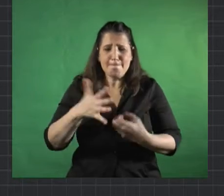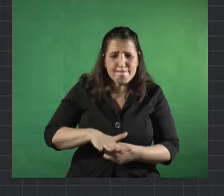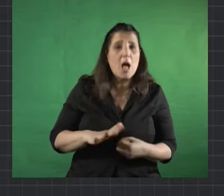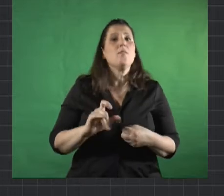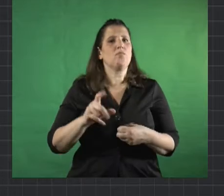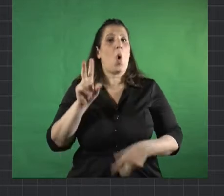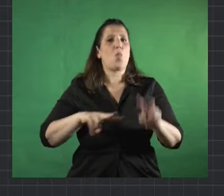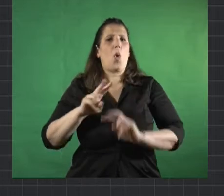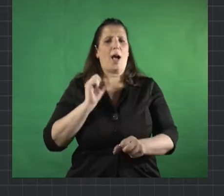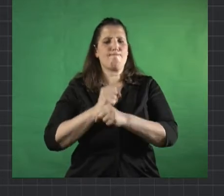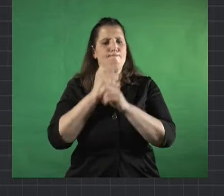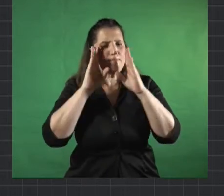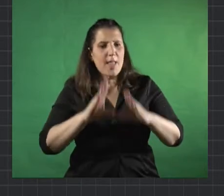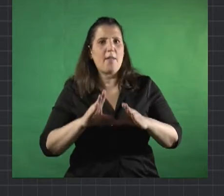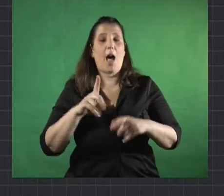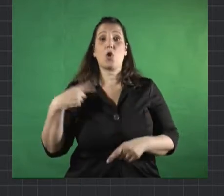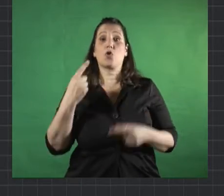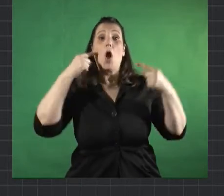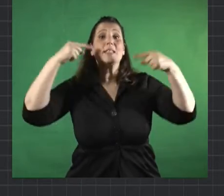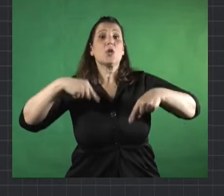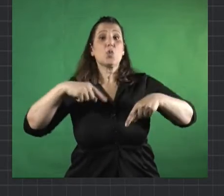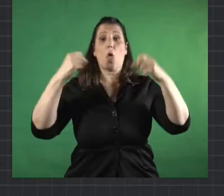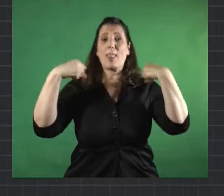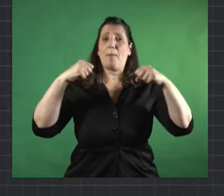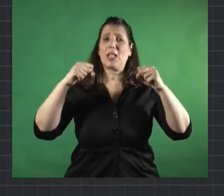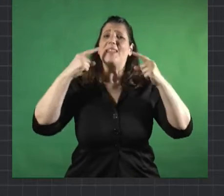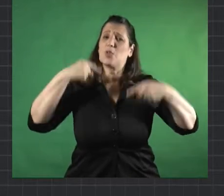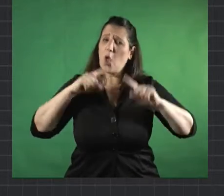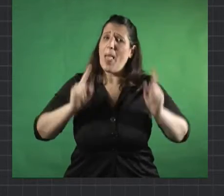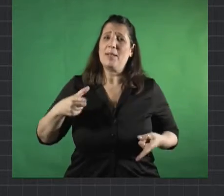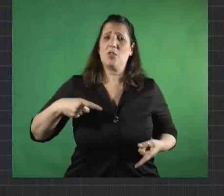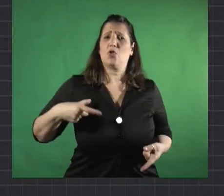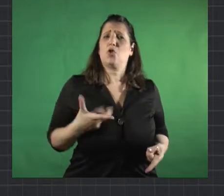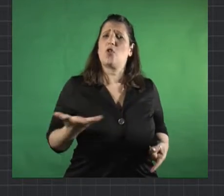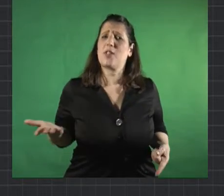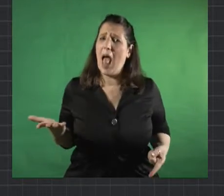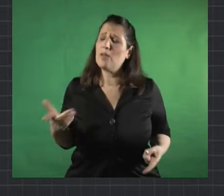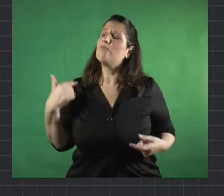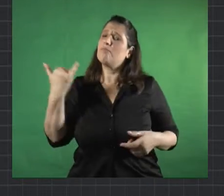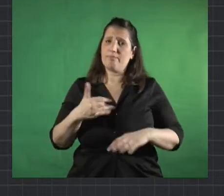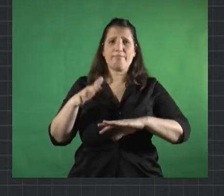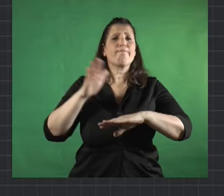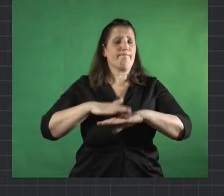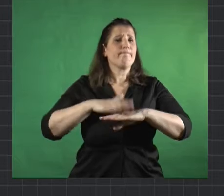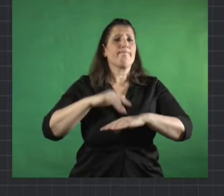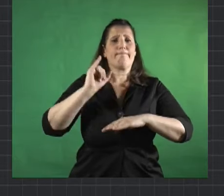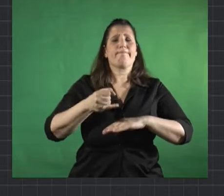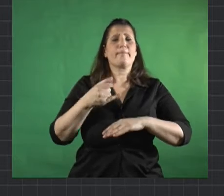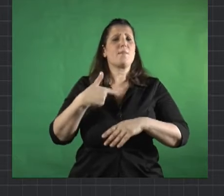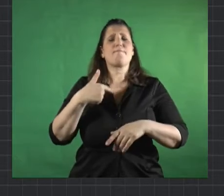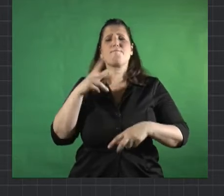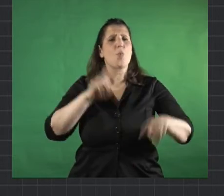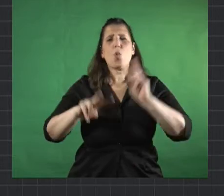social y deportiva tenemos ese rol y lo desarrollamos con compromiso y con plena vigencia de los derechos